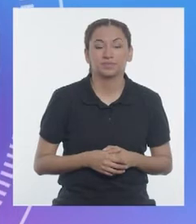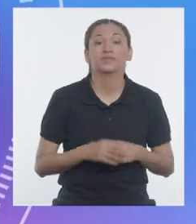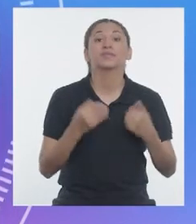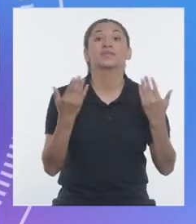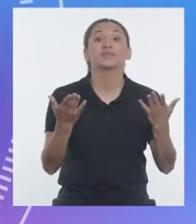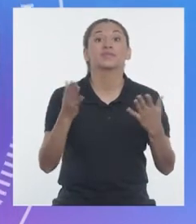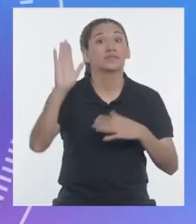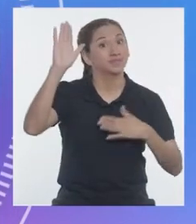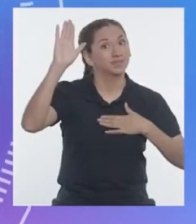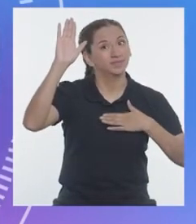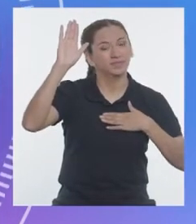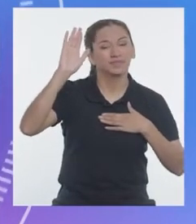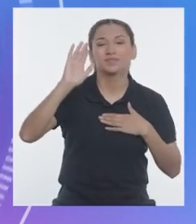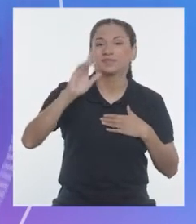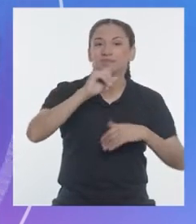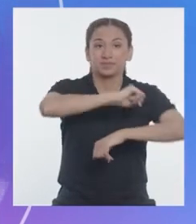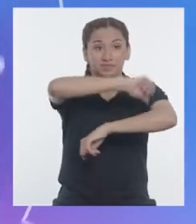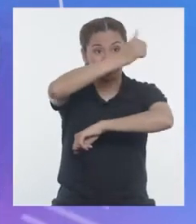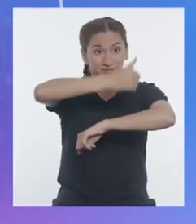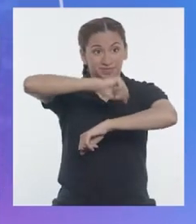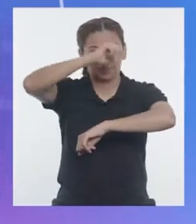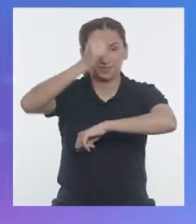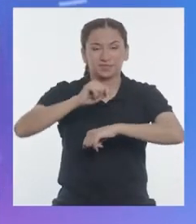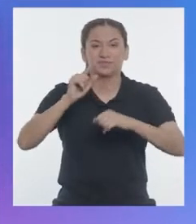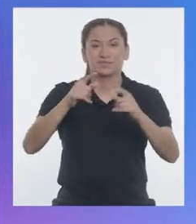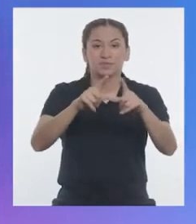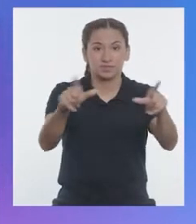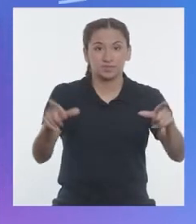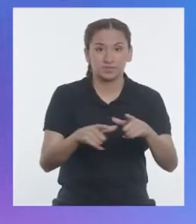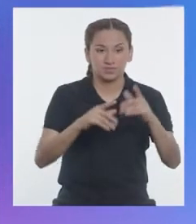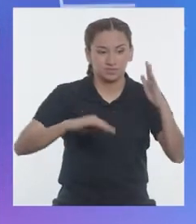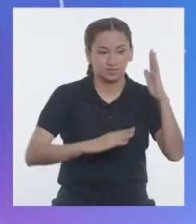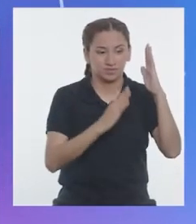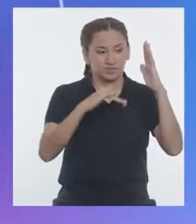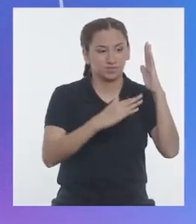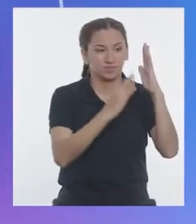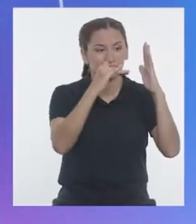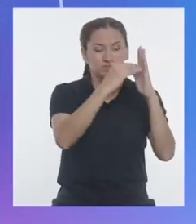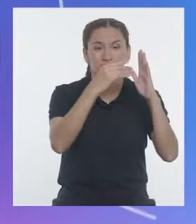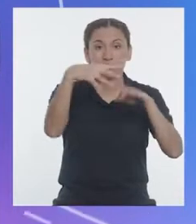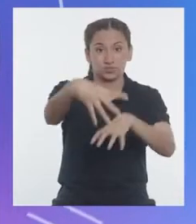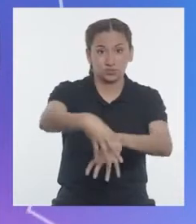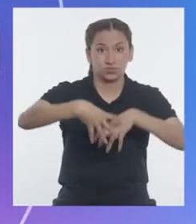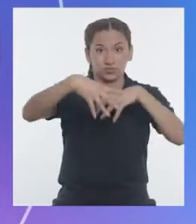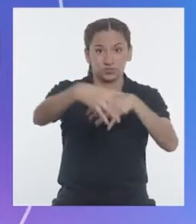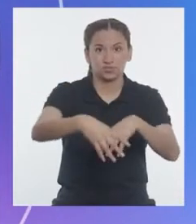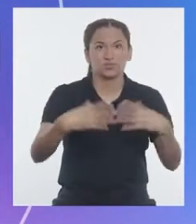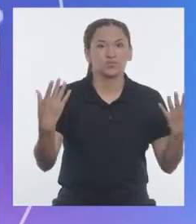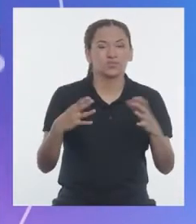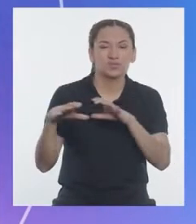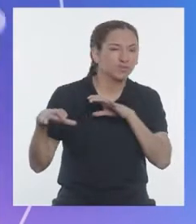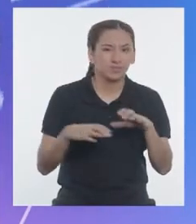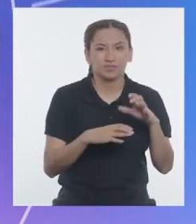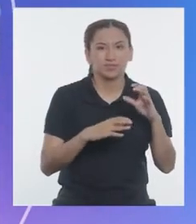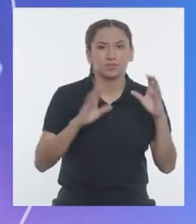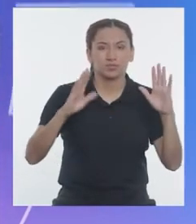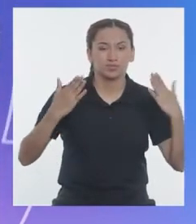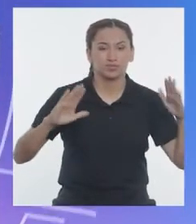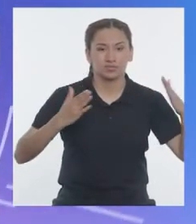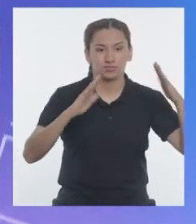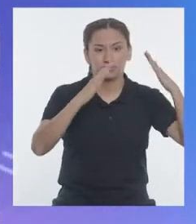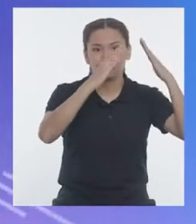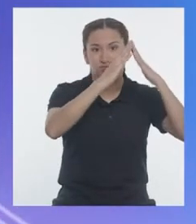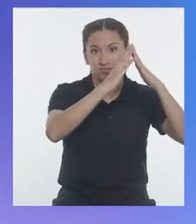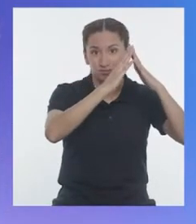¡Ya no tengo! Los andenes son terrazas de cultivo que se hacen en las laderas de una